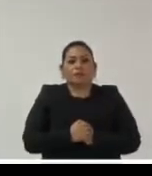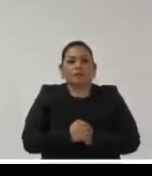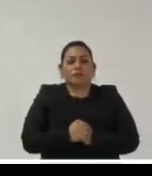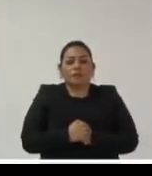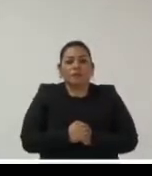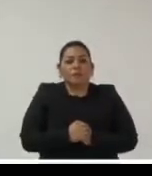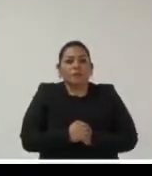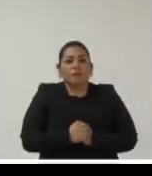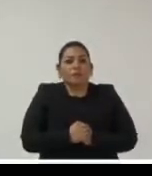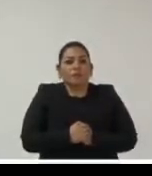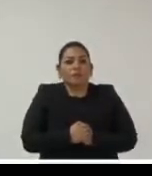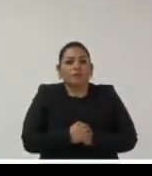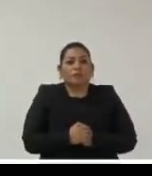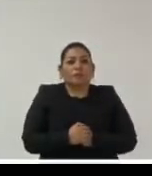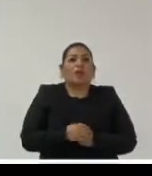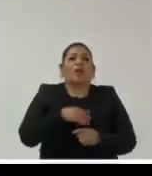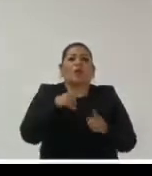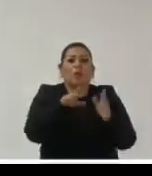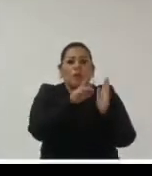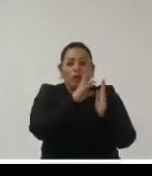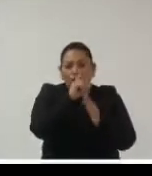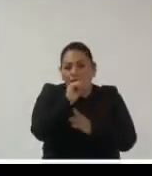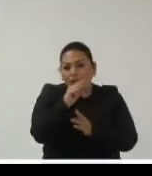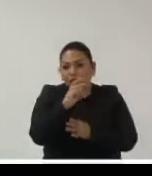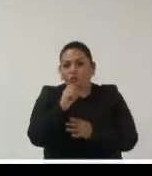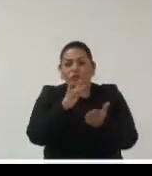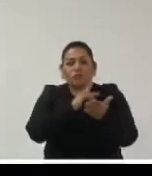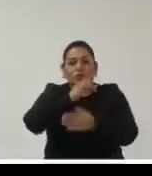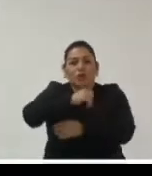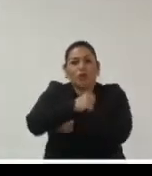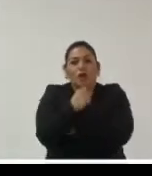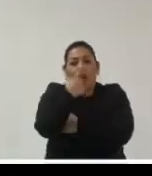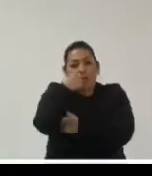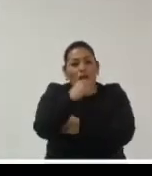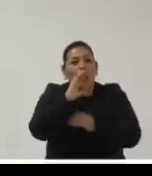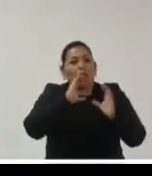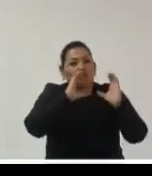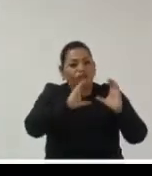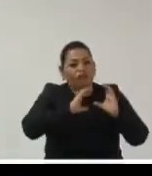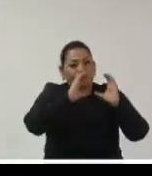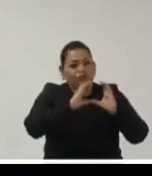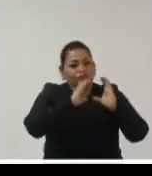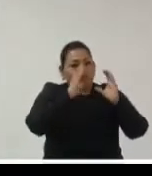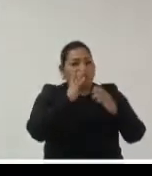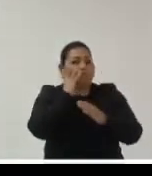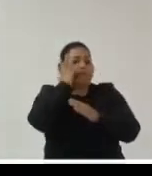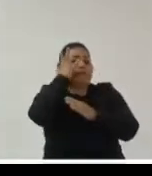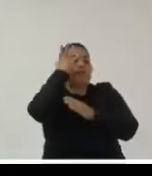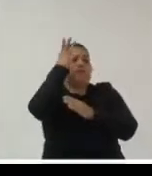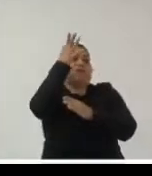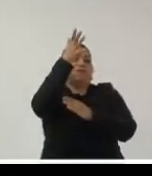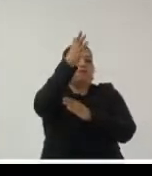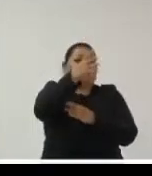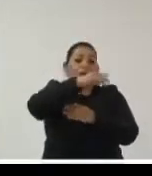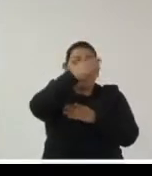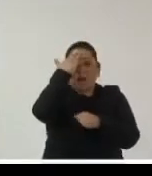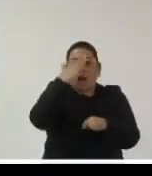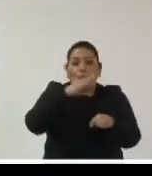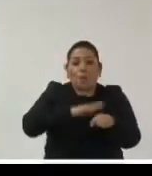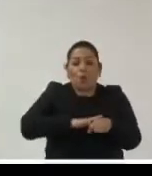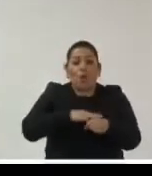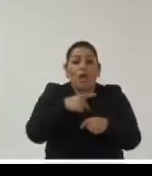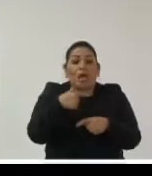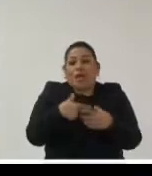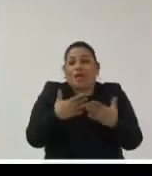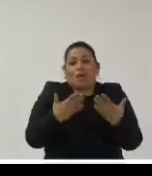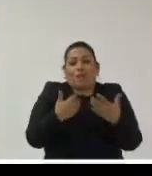de documentos registros y datos digitales para mantenerlos disponibles en el tiempo y eso no se puede hacer sino